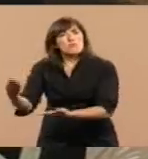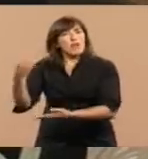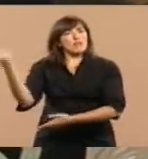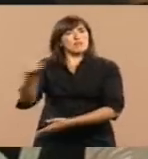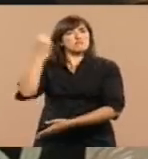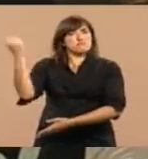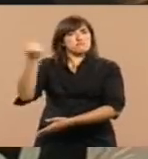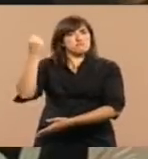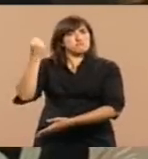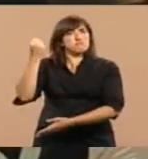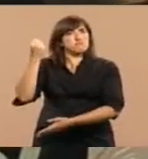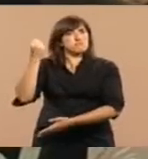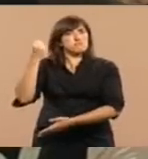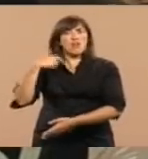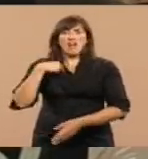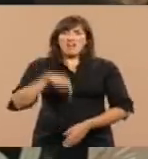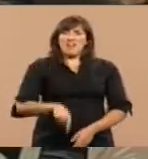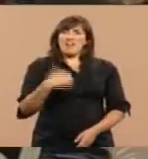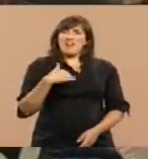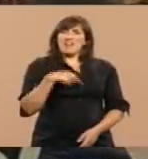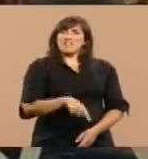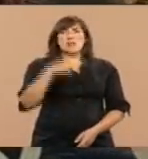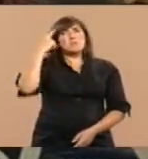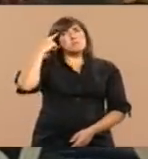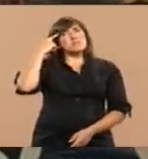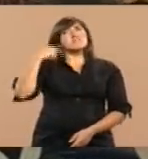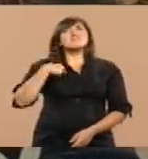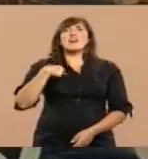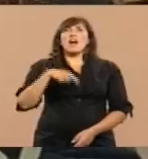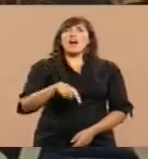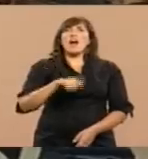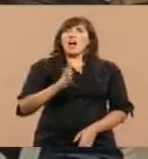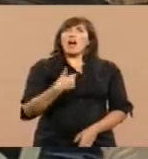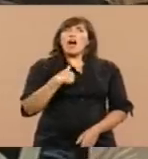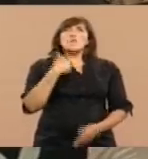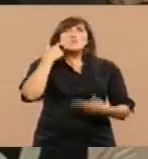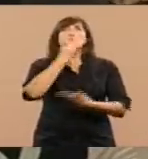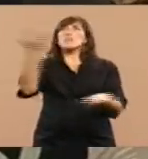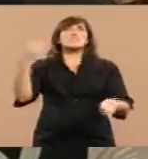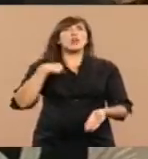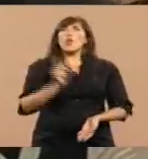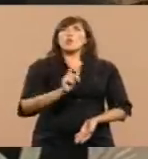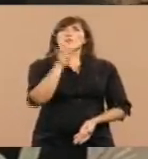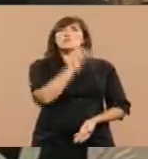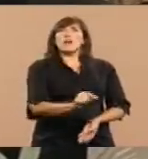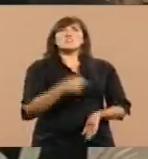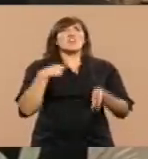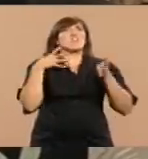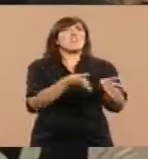nación beligerante, esto no nos convierte en una nación guerrera, al contrario, nos convierte